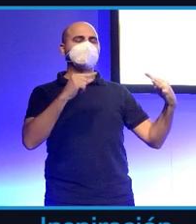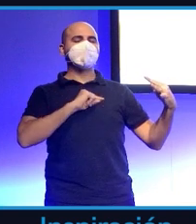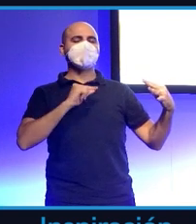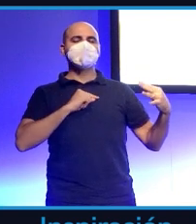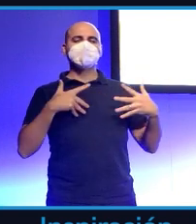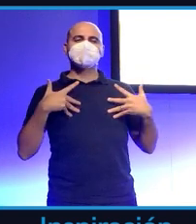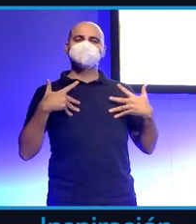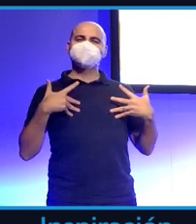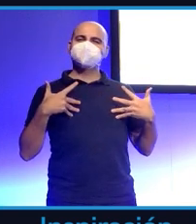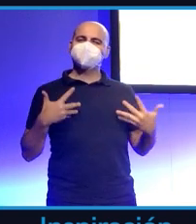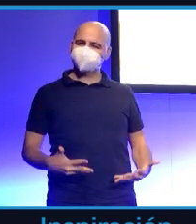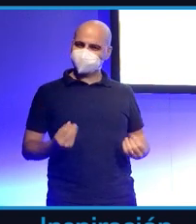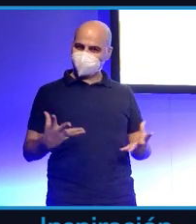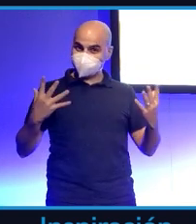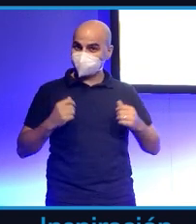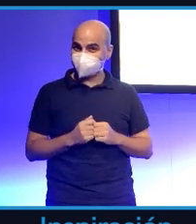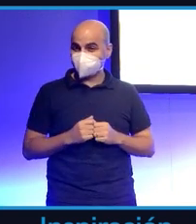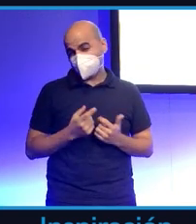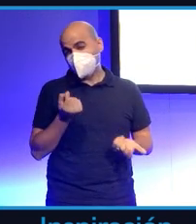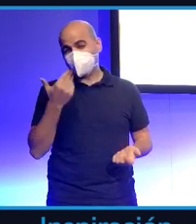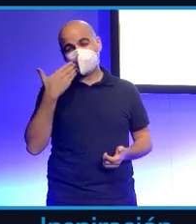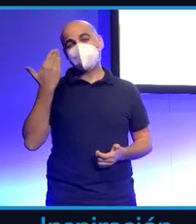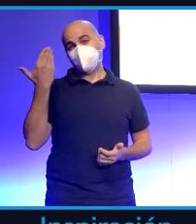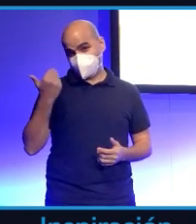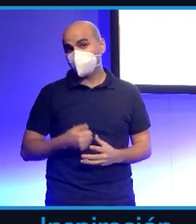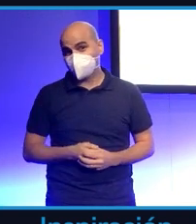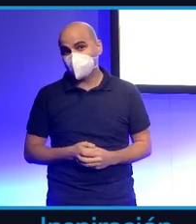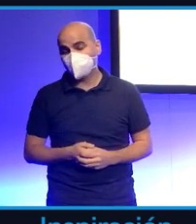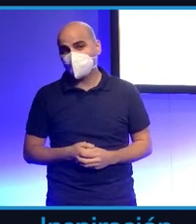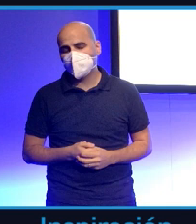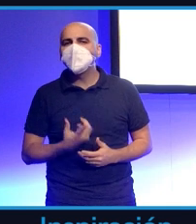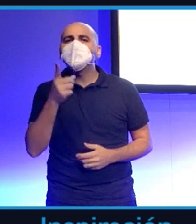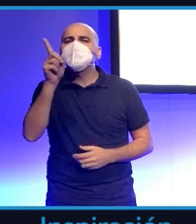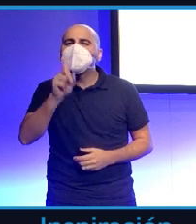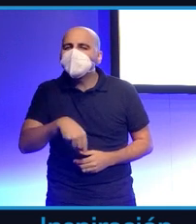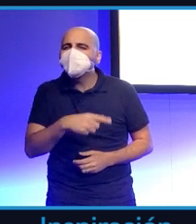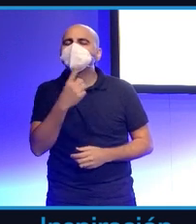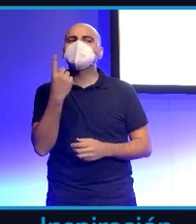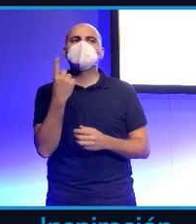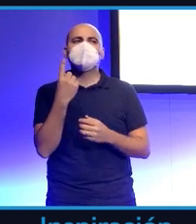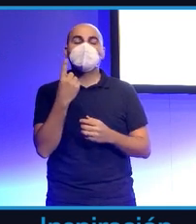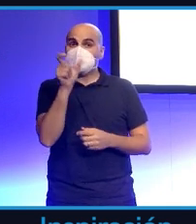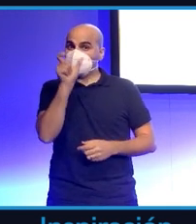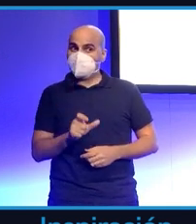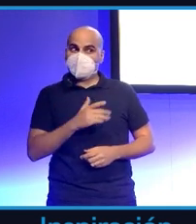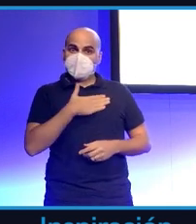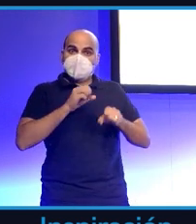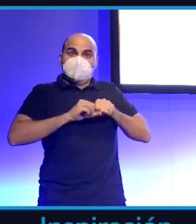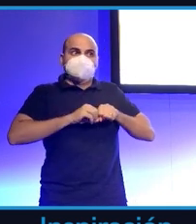Ahí hay un punto, bueno, pues de vanidad, desde luego. Y luego esa necesidad de que te oigan, ¿no? Y aquí,